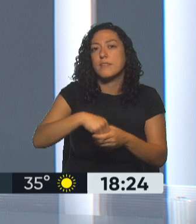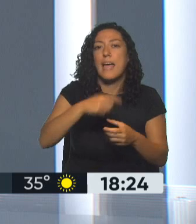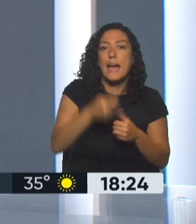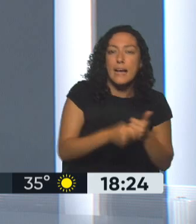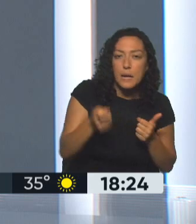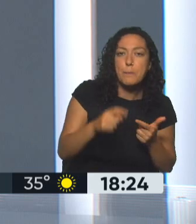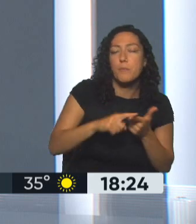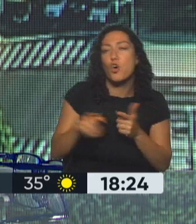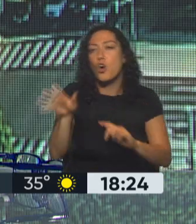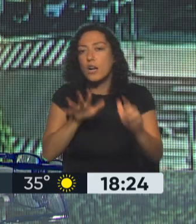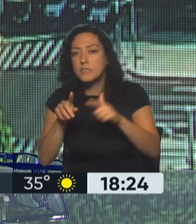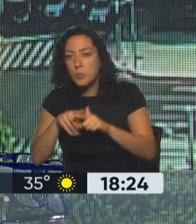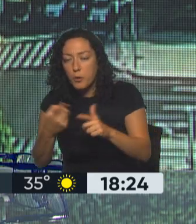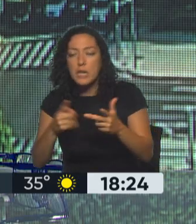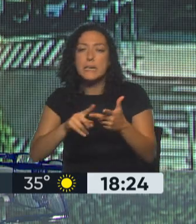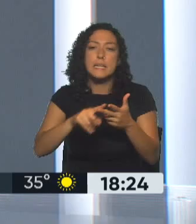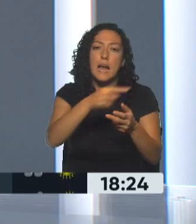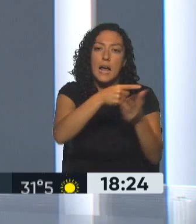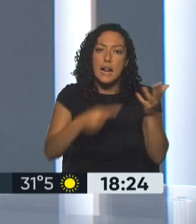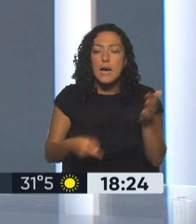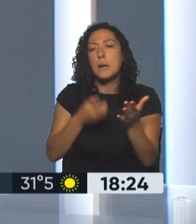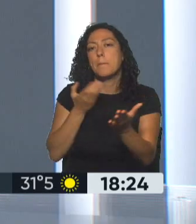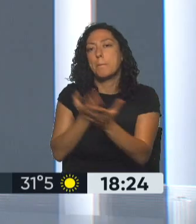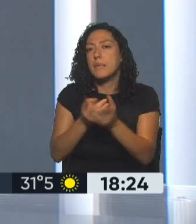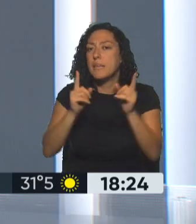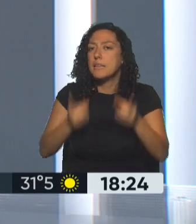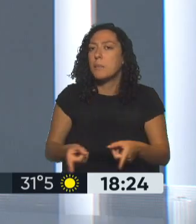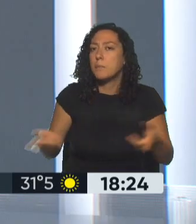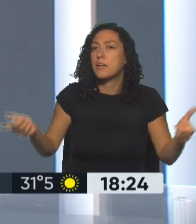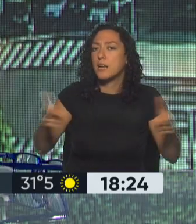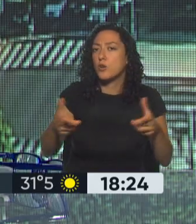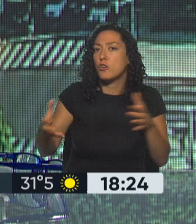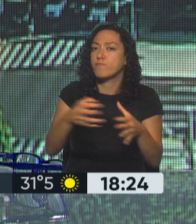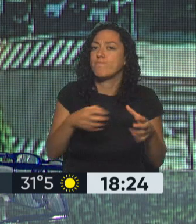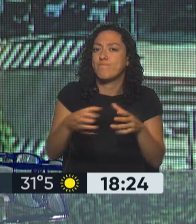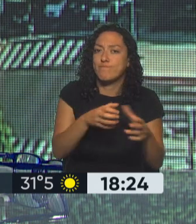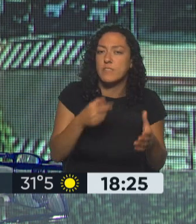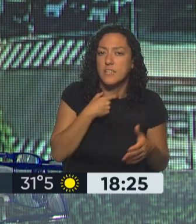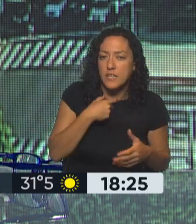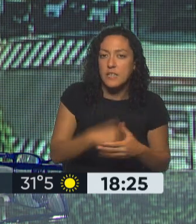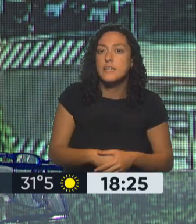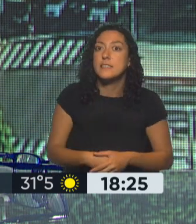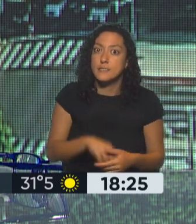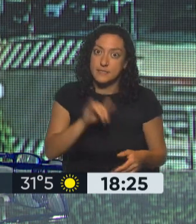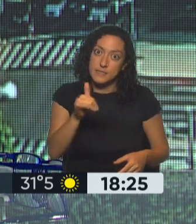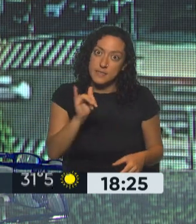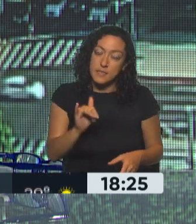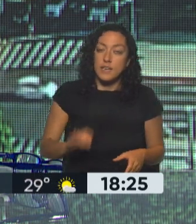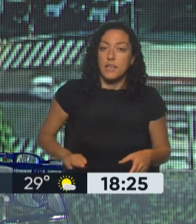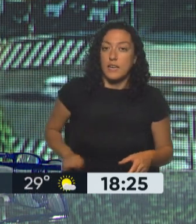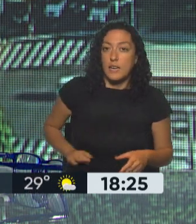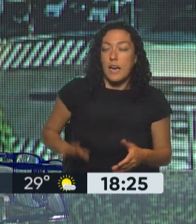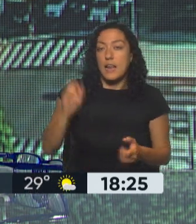organizaciones políticas y demás, están pidiéndole también someter a discusión en esa mesa al presidente. Hay mucho deseo de presentar